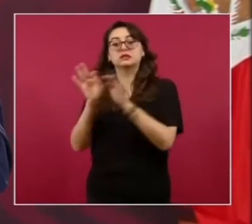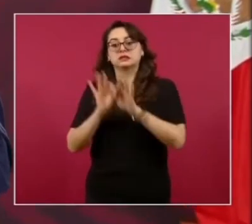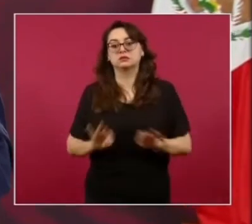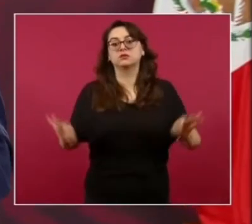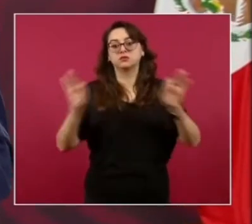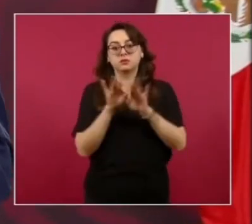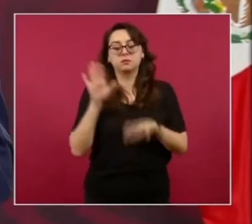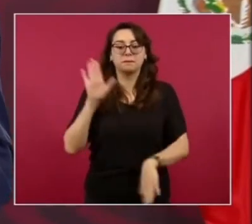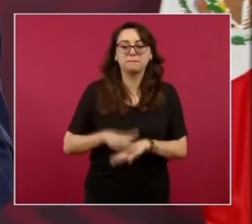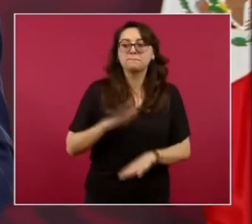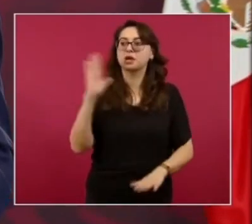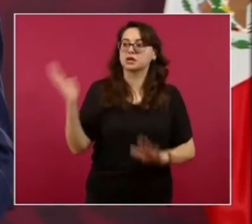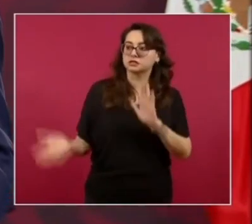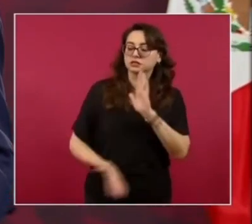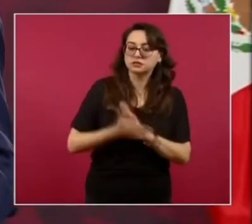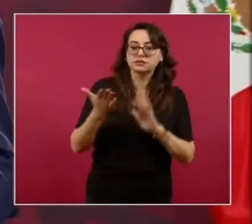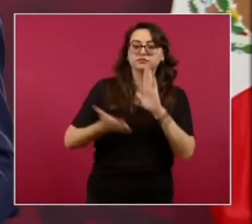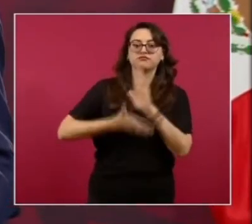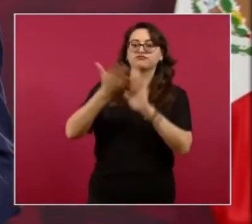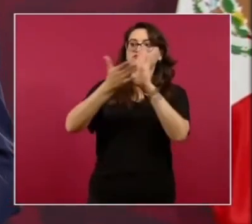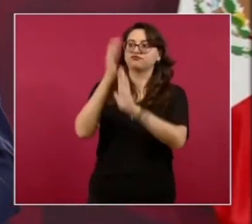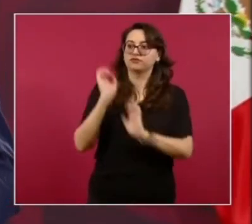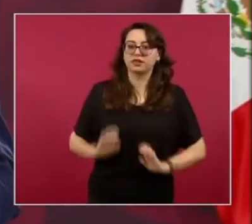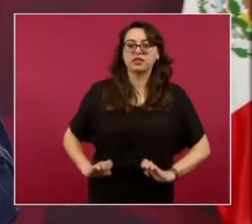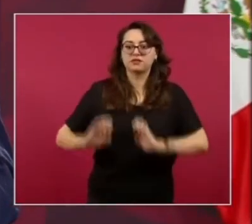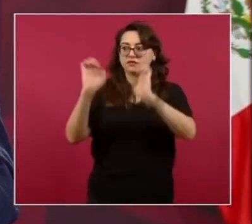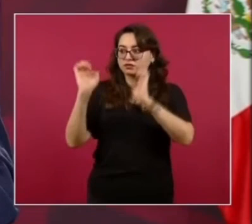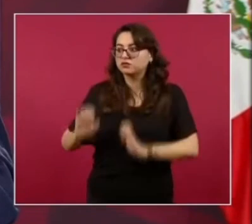Guardia Nacional Ya se han terminado